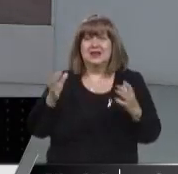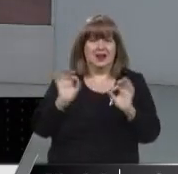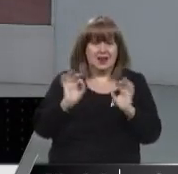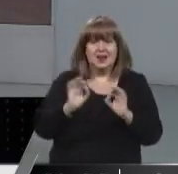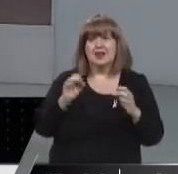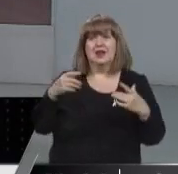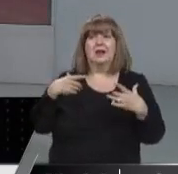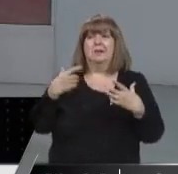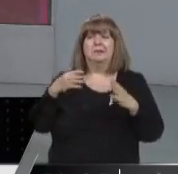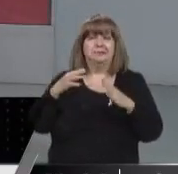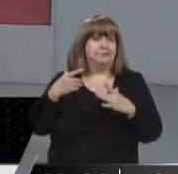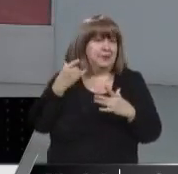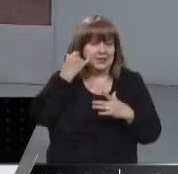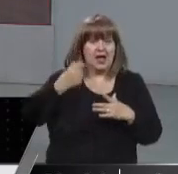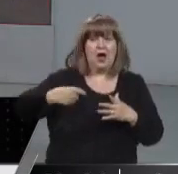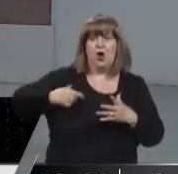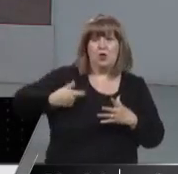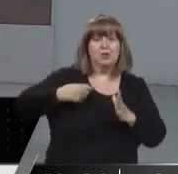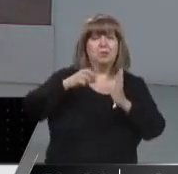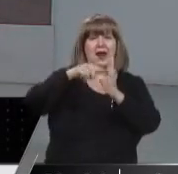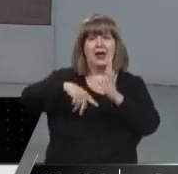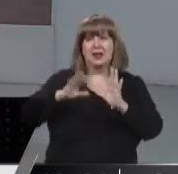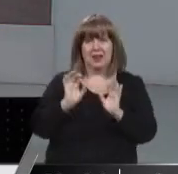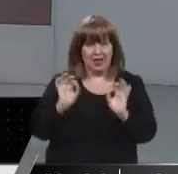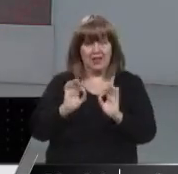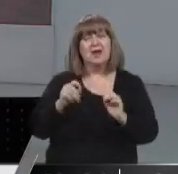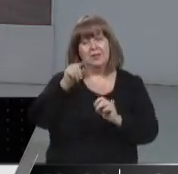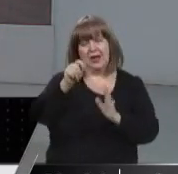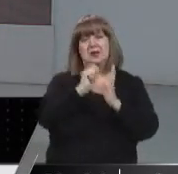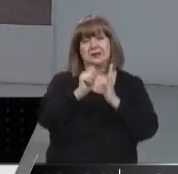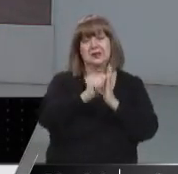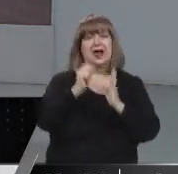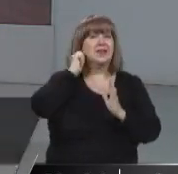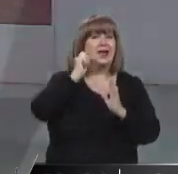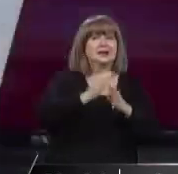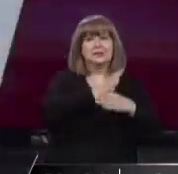ni propiedades a su nombre. Ni ni nada, exactamente. Para ellos está destinado este bono. Gracias, Pablo. Hasta 64 años.